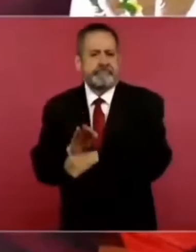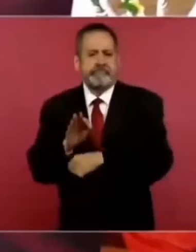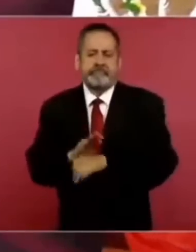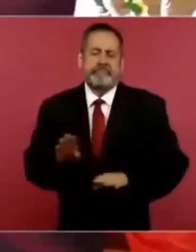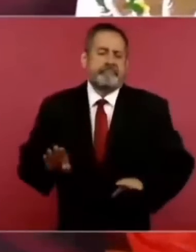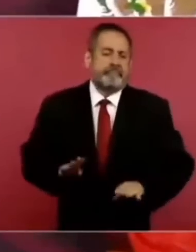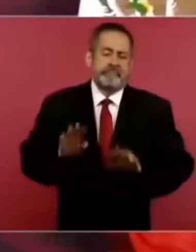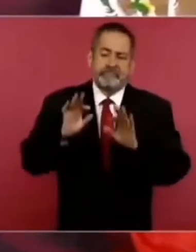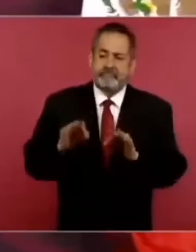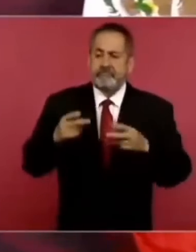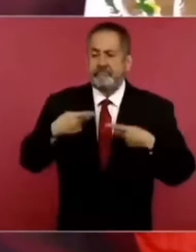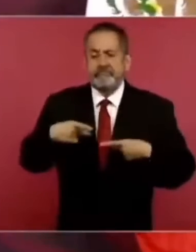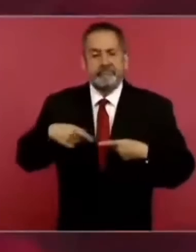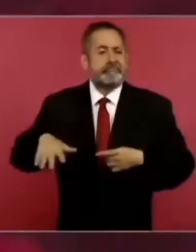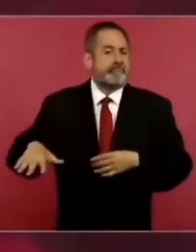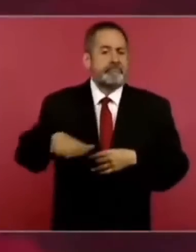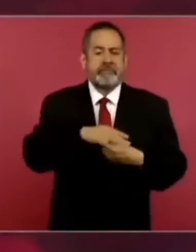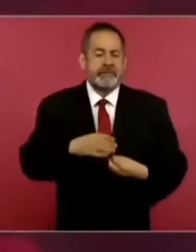gente de Chiapas.